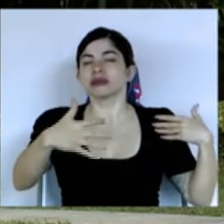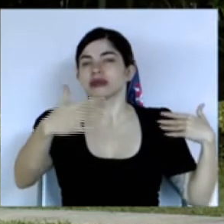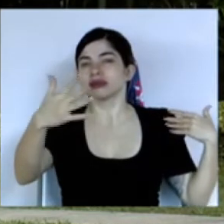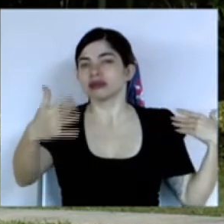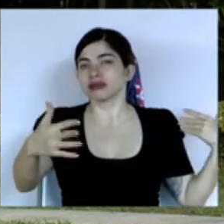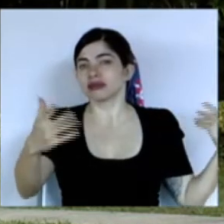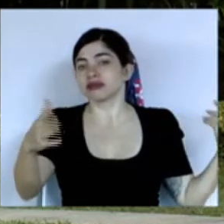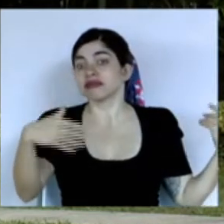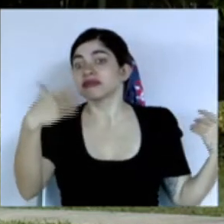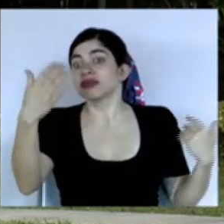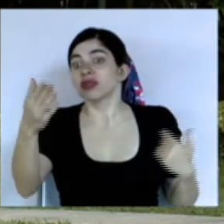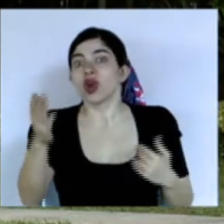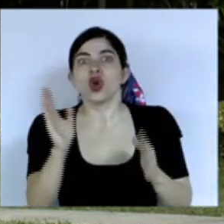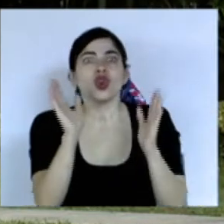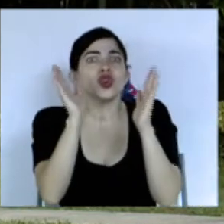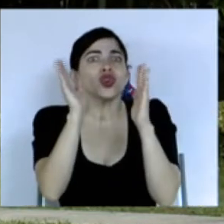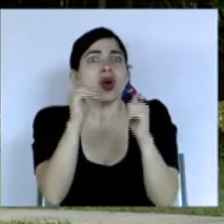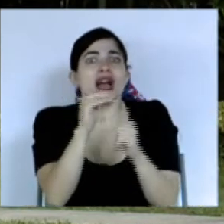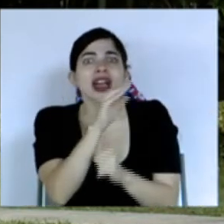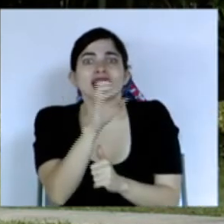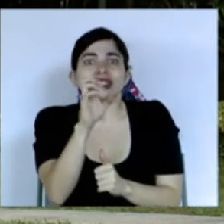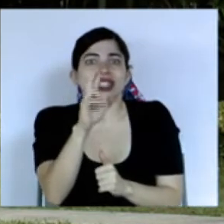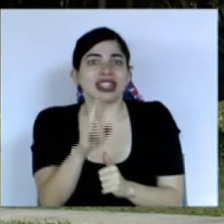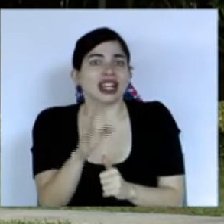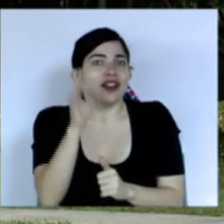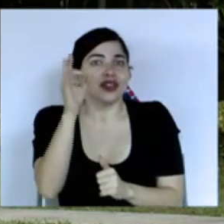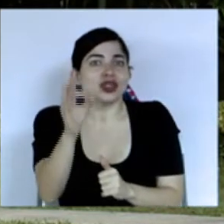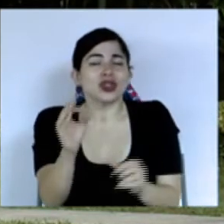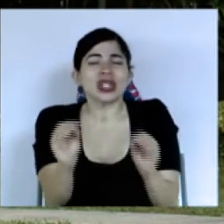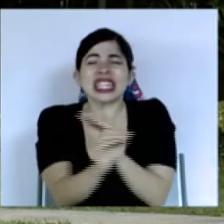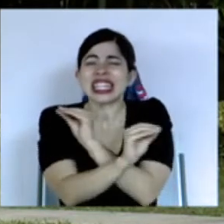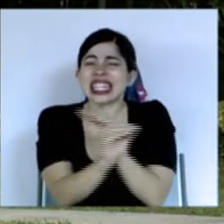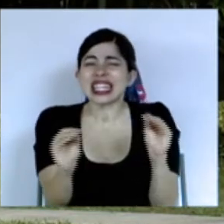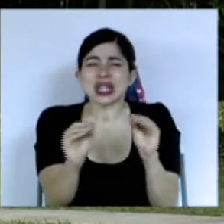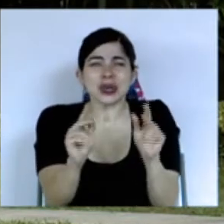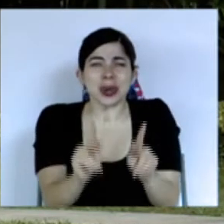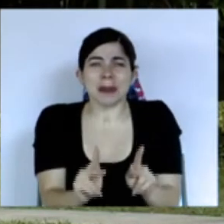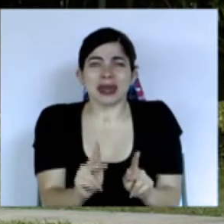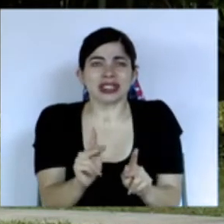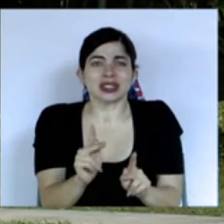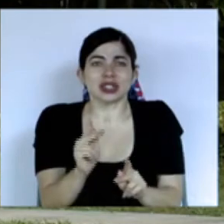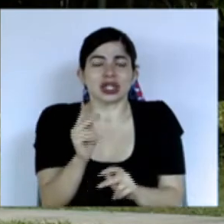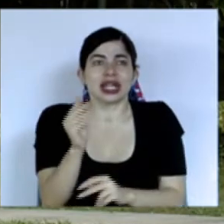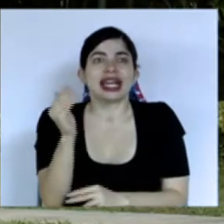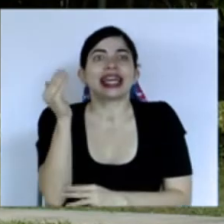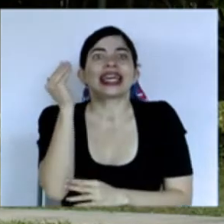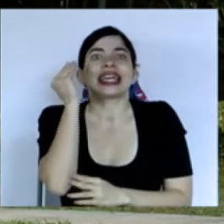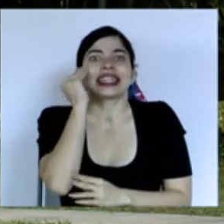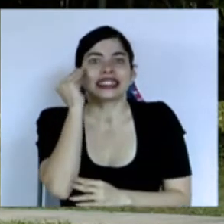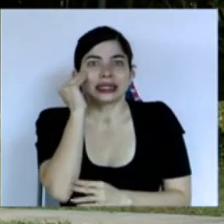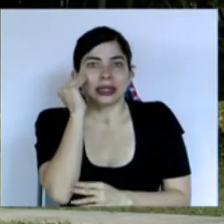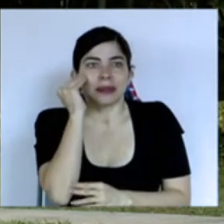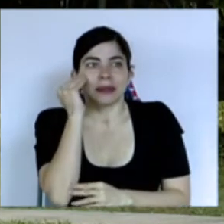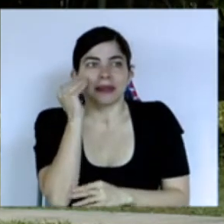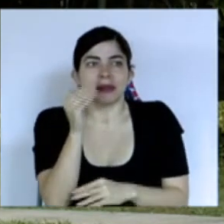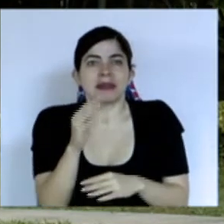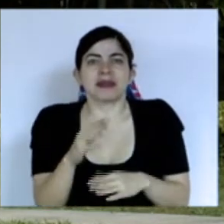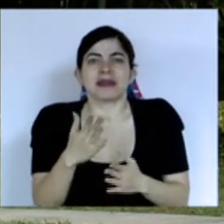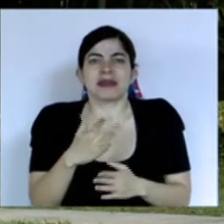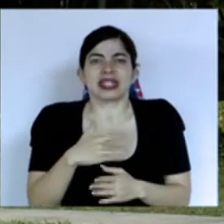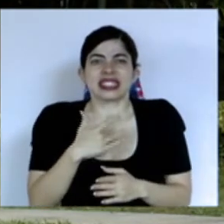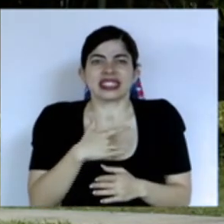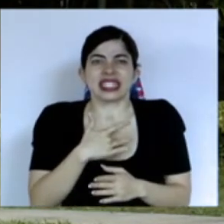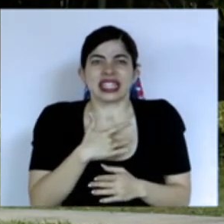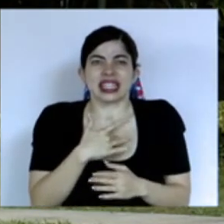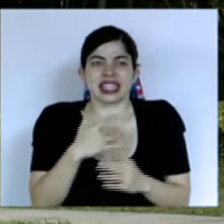no habrá en Costa Rica una persona que sepa lo que es vivir con un ejército con